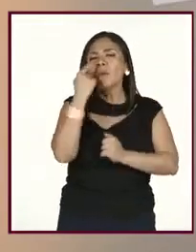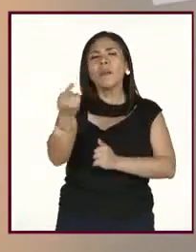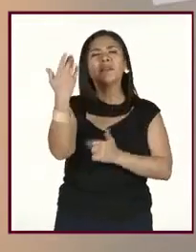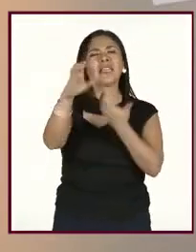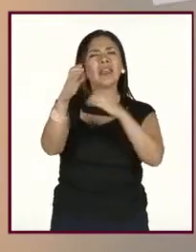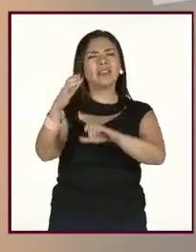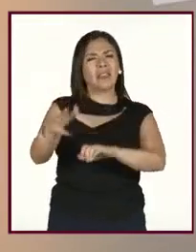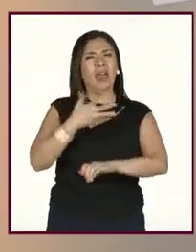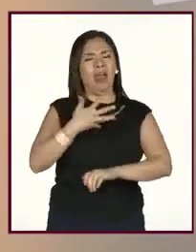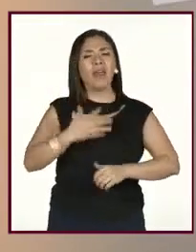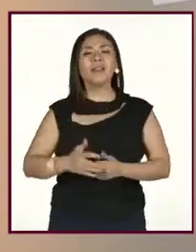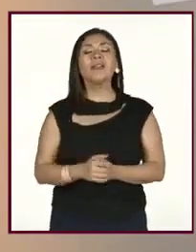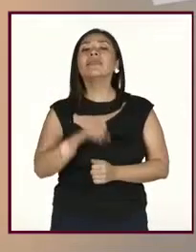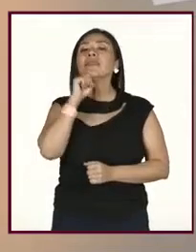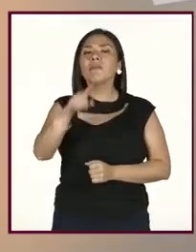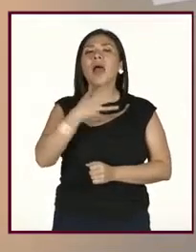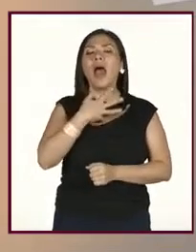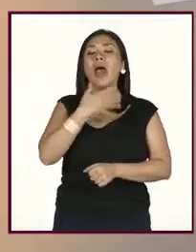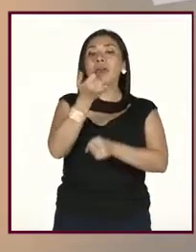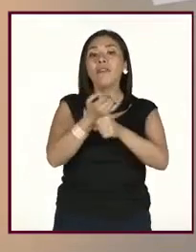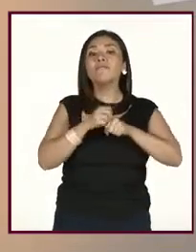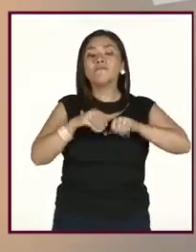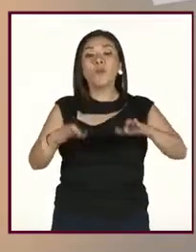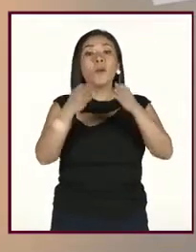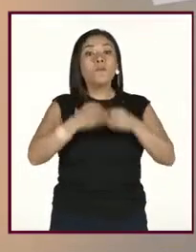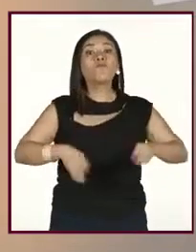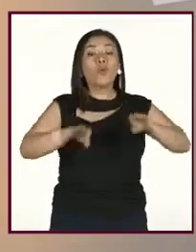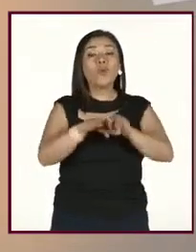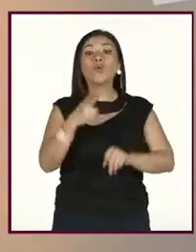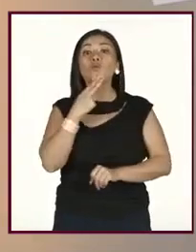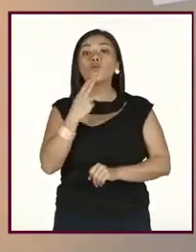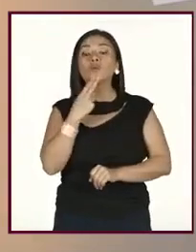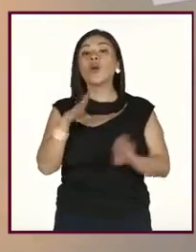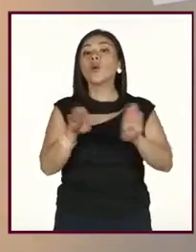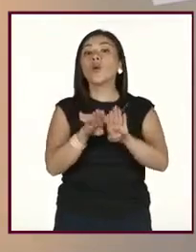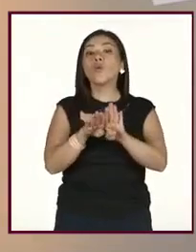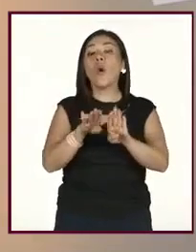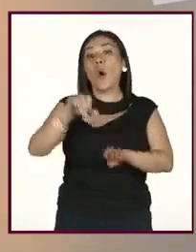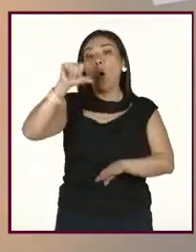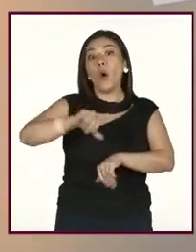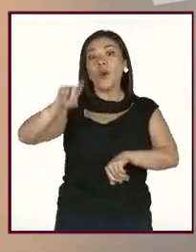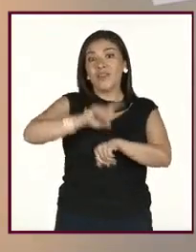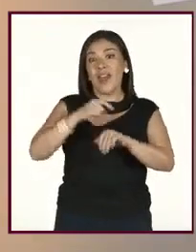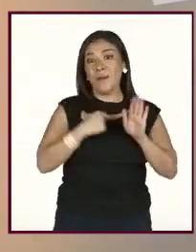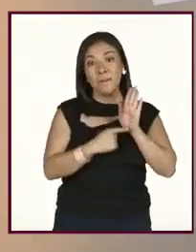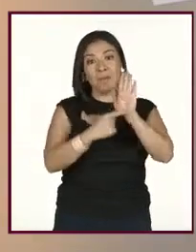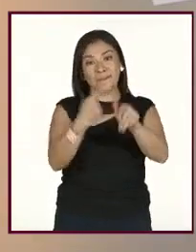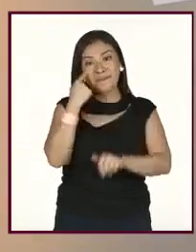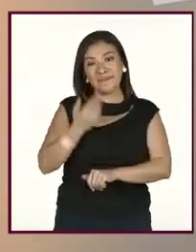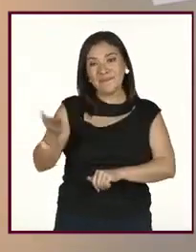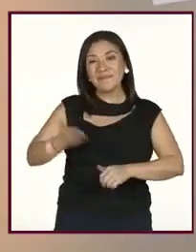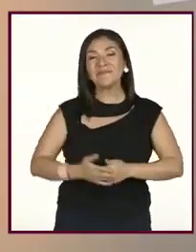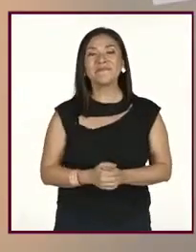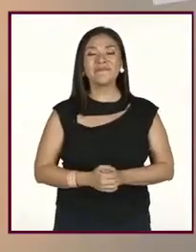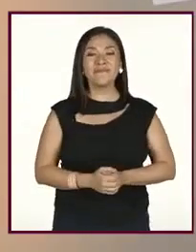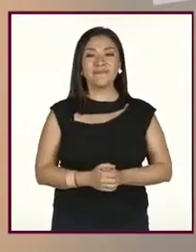transmisión. B. encontrarán información importante y útil como la que les vamos a presentar a continuación. B.